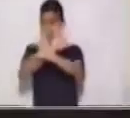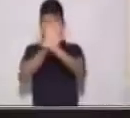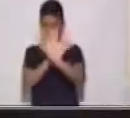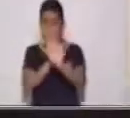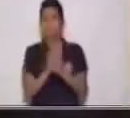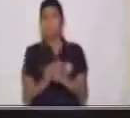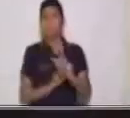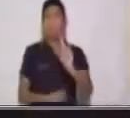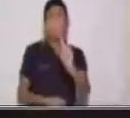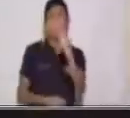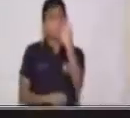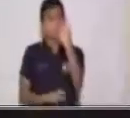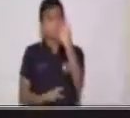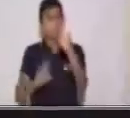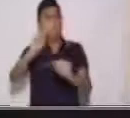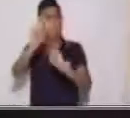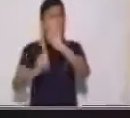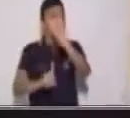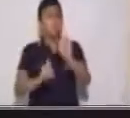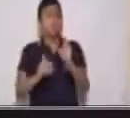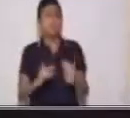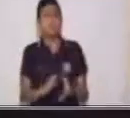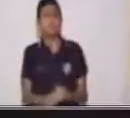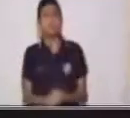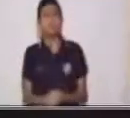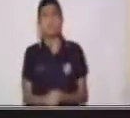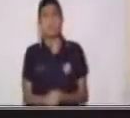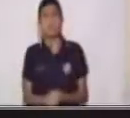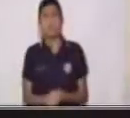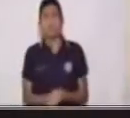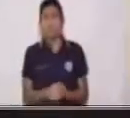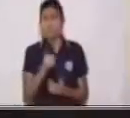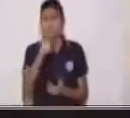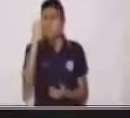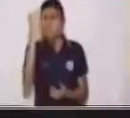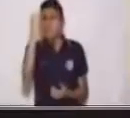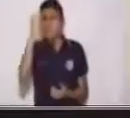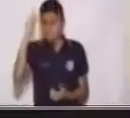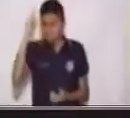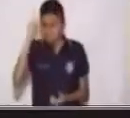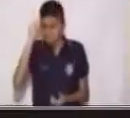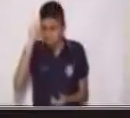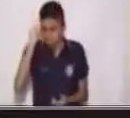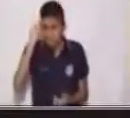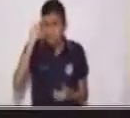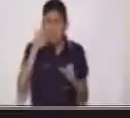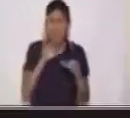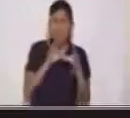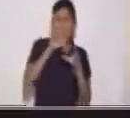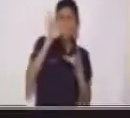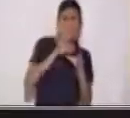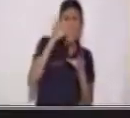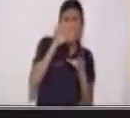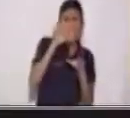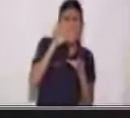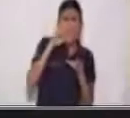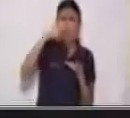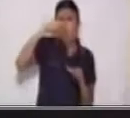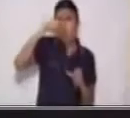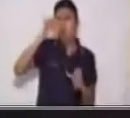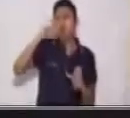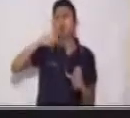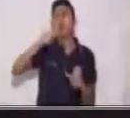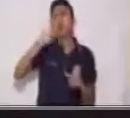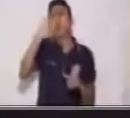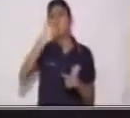Nuestra primera pregunta dice, ¿Con quién toma té Tomás? ¿Con